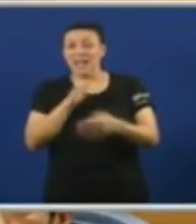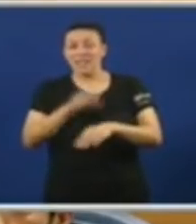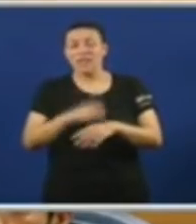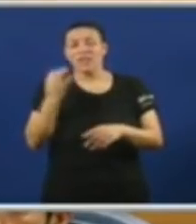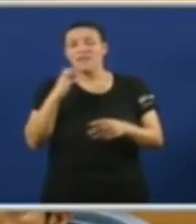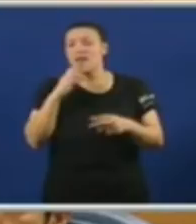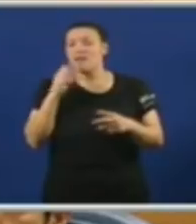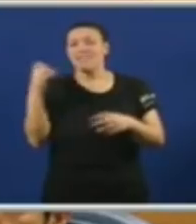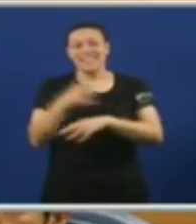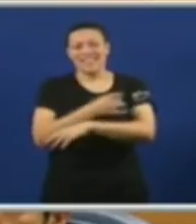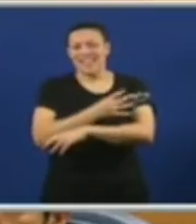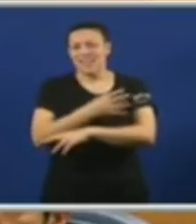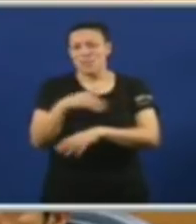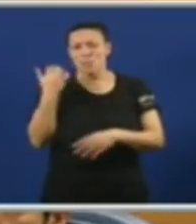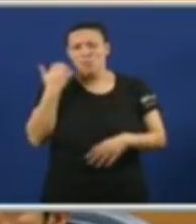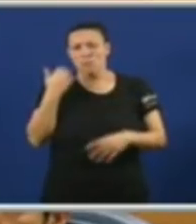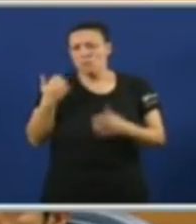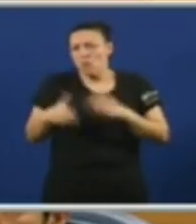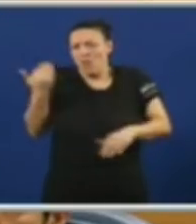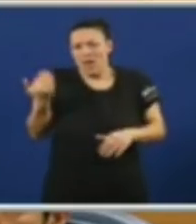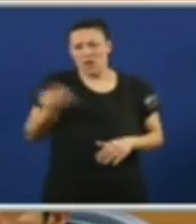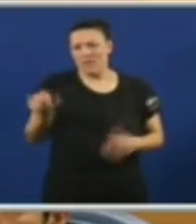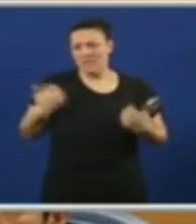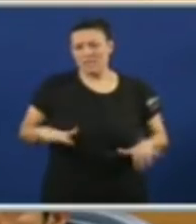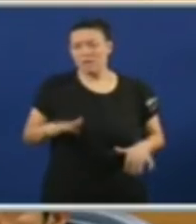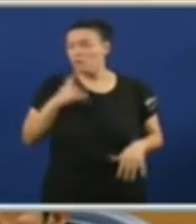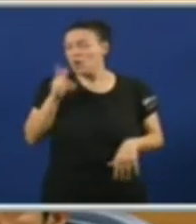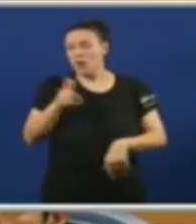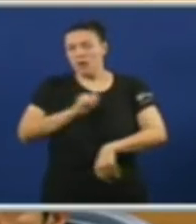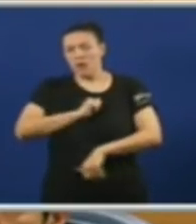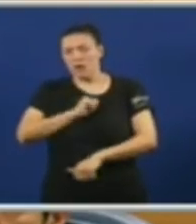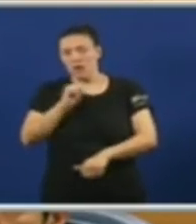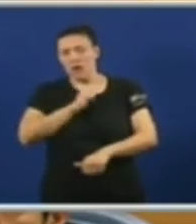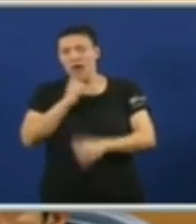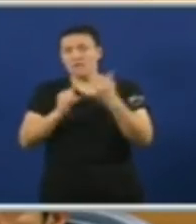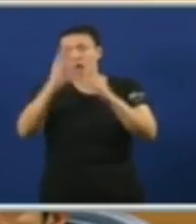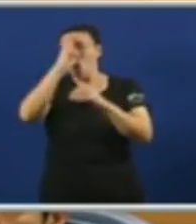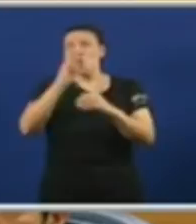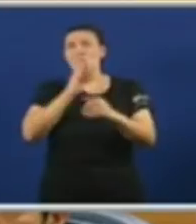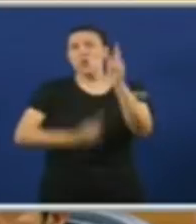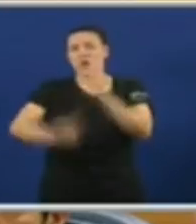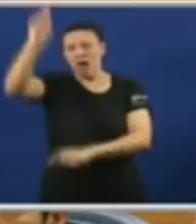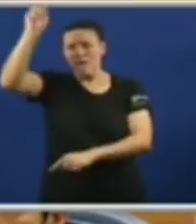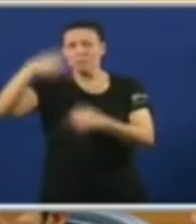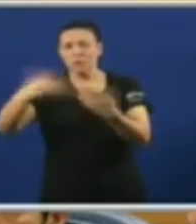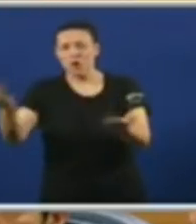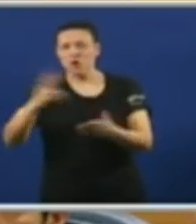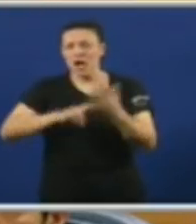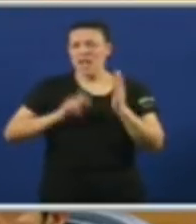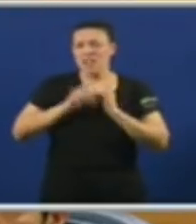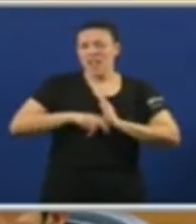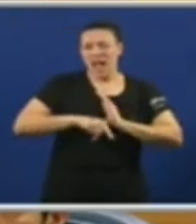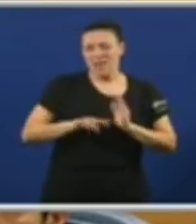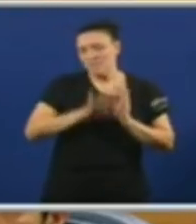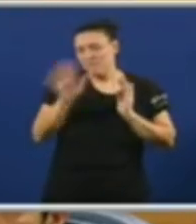do ferrocarril Porque mire, a este ritmo Eu creo que o AVE vai chegar antes A lúa que a Galiza E non temos Si, si